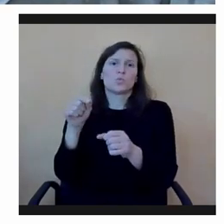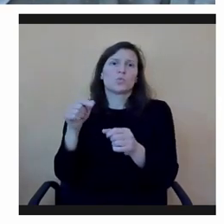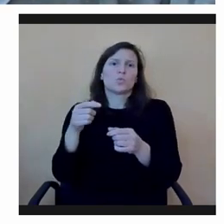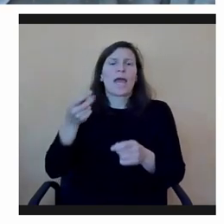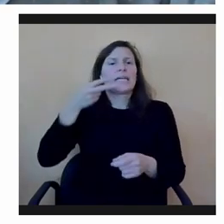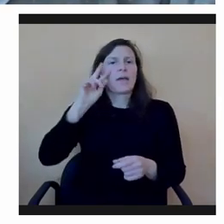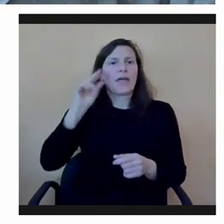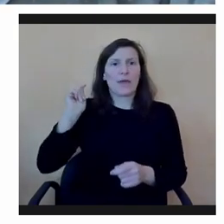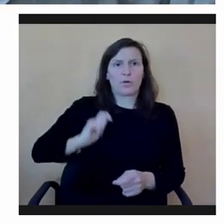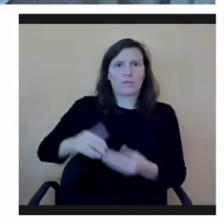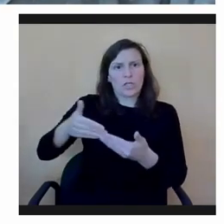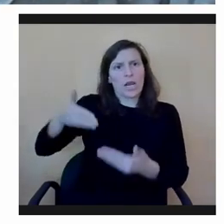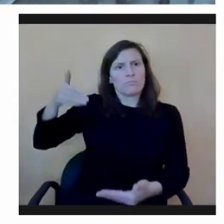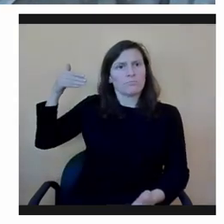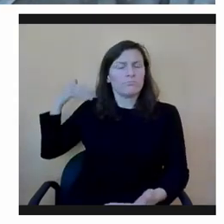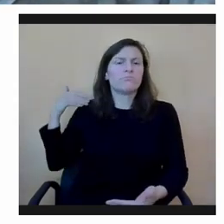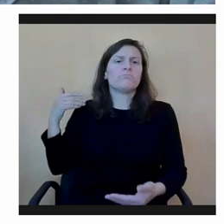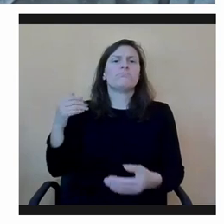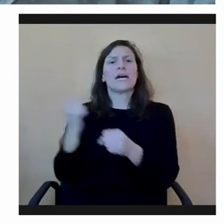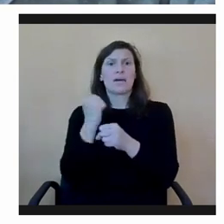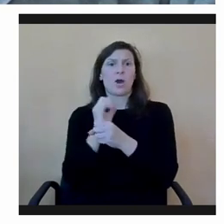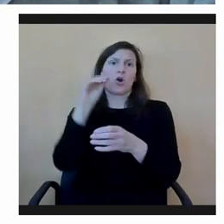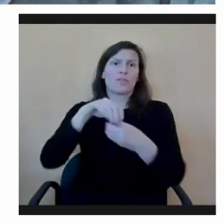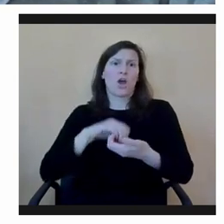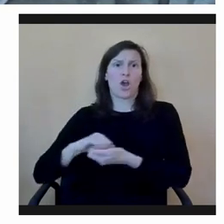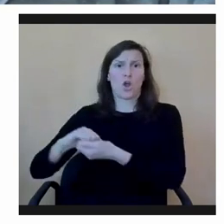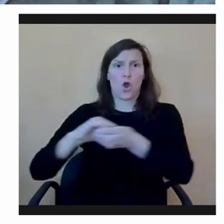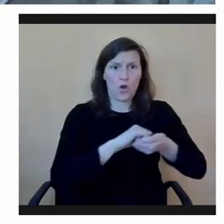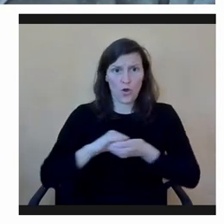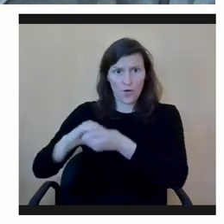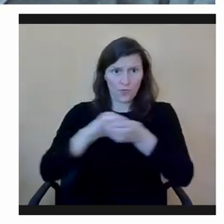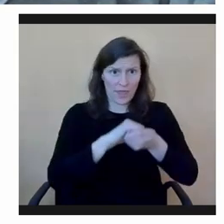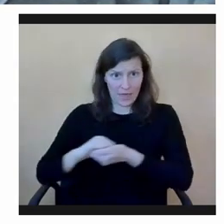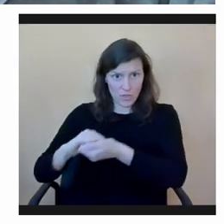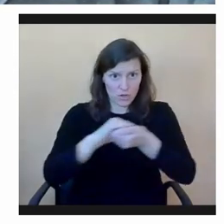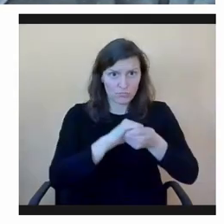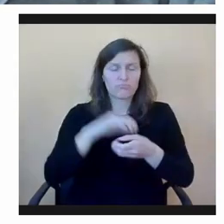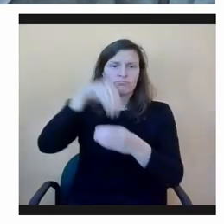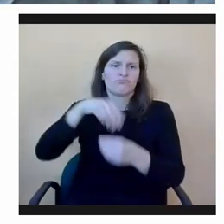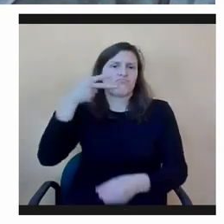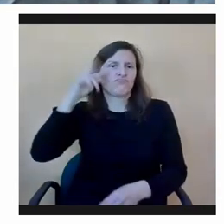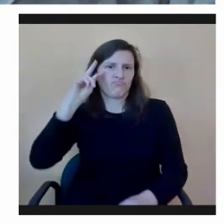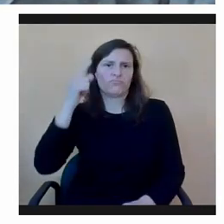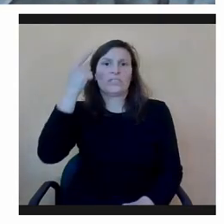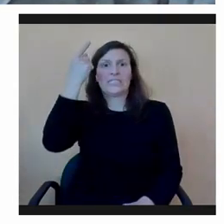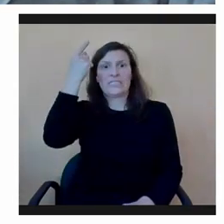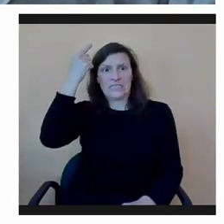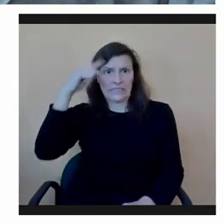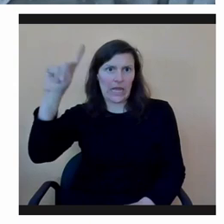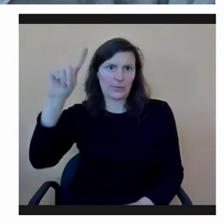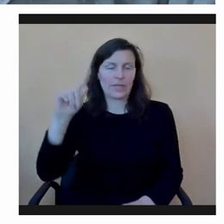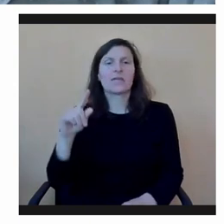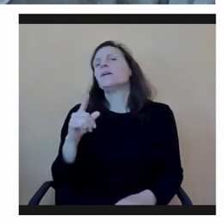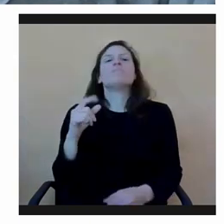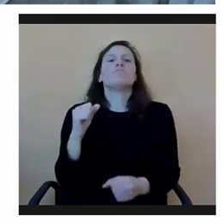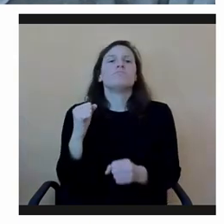trabajó precisamente para la Confederación Nacional de Sordos de España. Y por eso, por su labor actual y